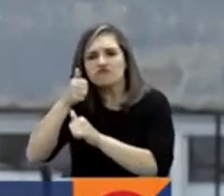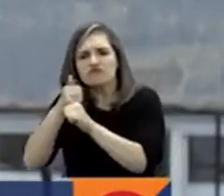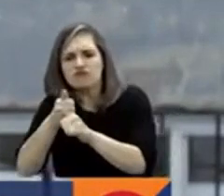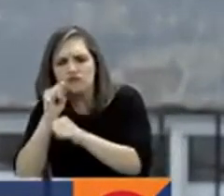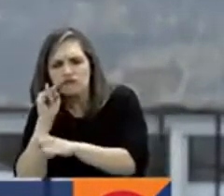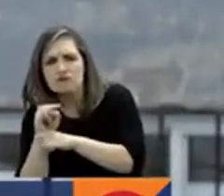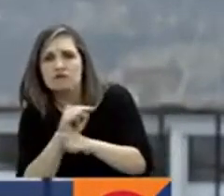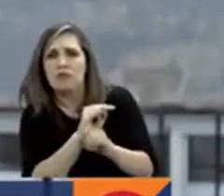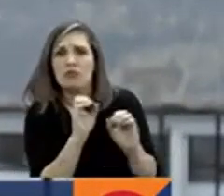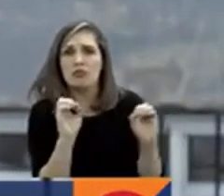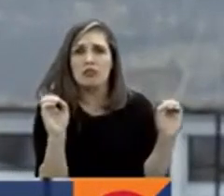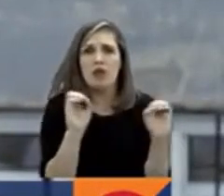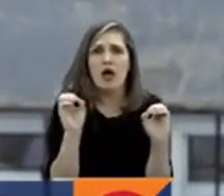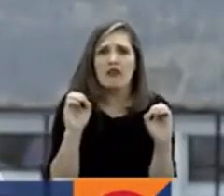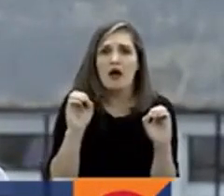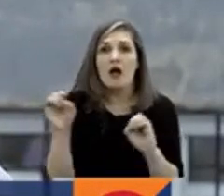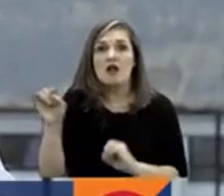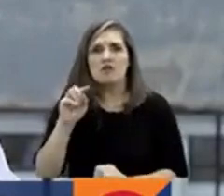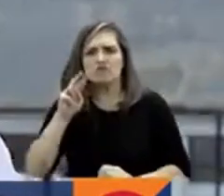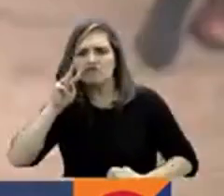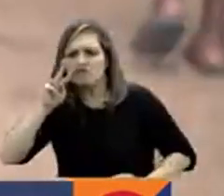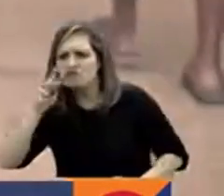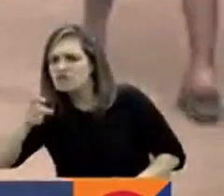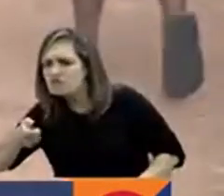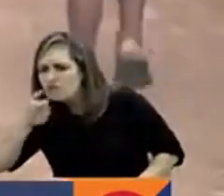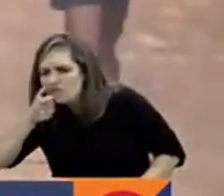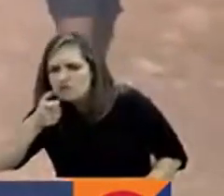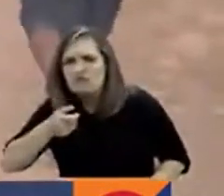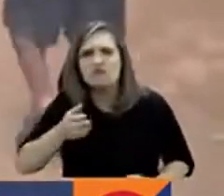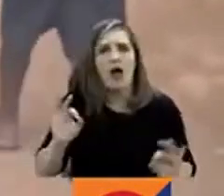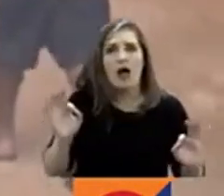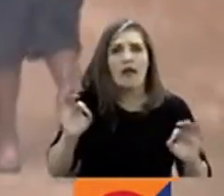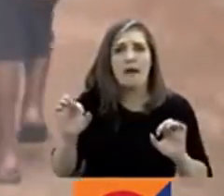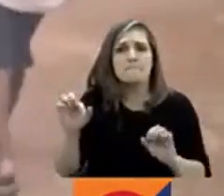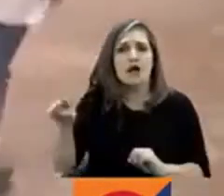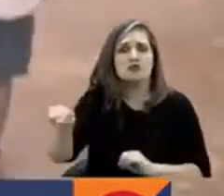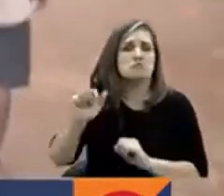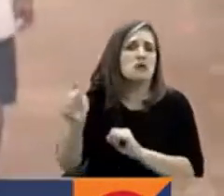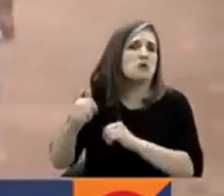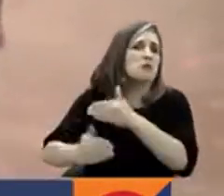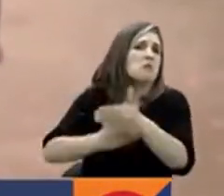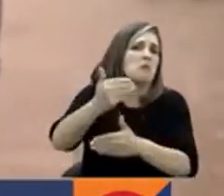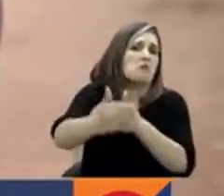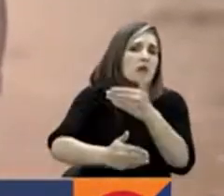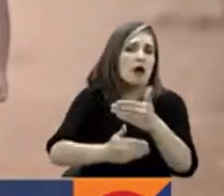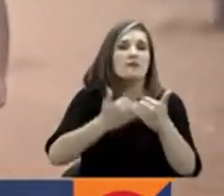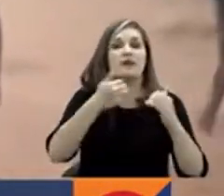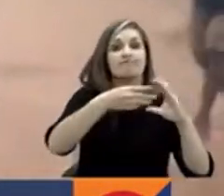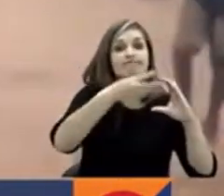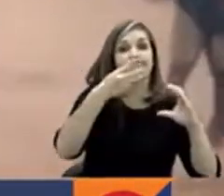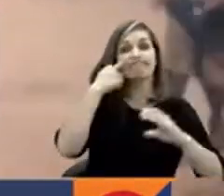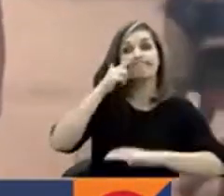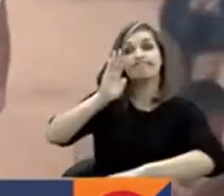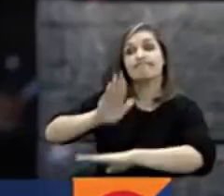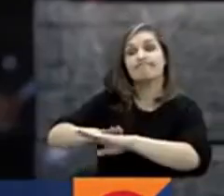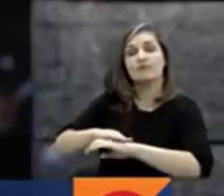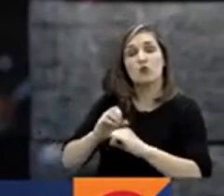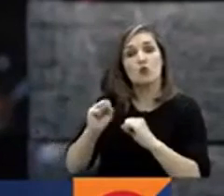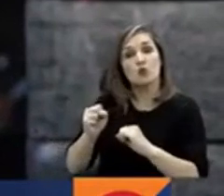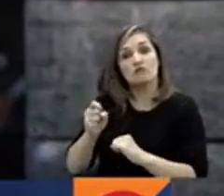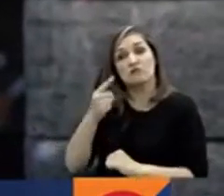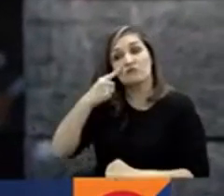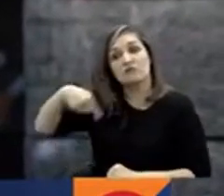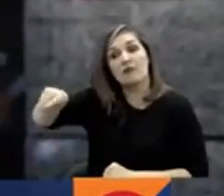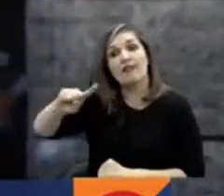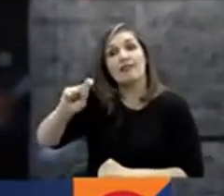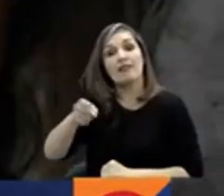decir, no hay mayor vigilancia sobre las EPS que aquí operan. La Superintendencia de Salud hizo un enfático llamado y señaló que el derecho a la salud debe